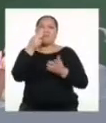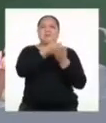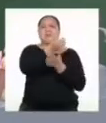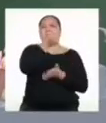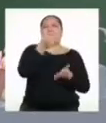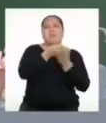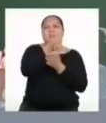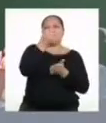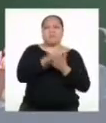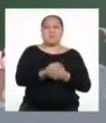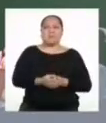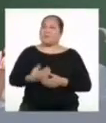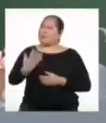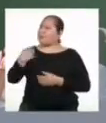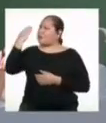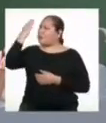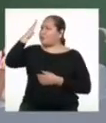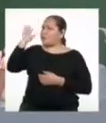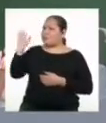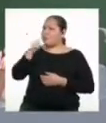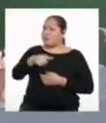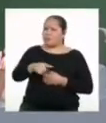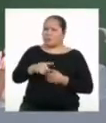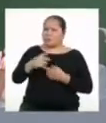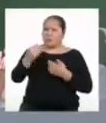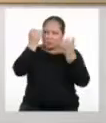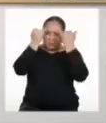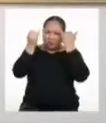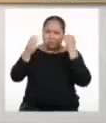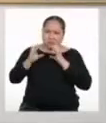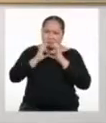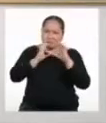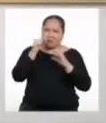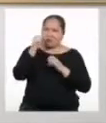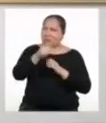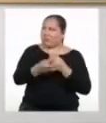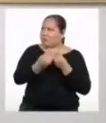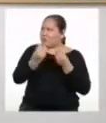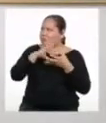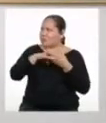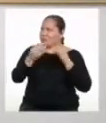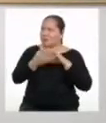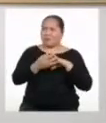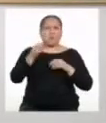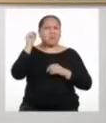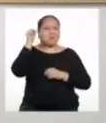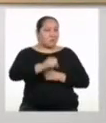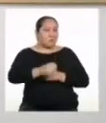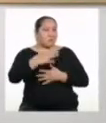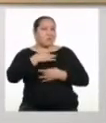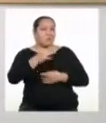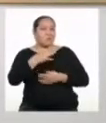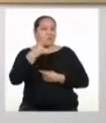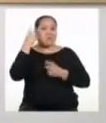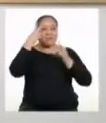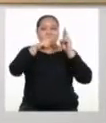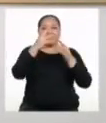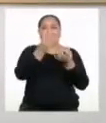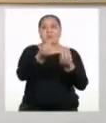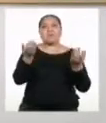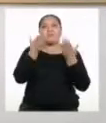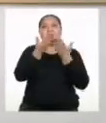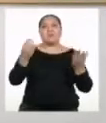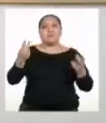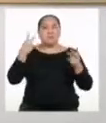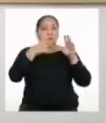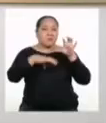que detrás de un formato comunicativo podía haber tanta historia. Sí, claro. Es interesante darnos cuenta de que muchas cosas